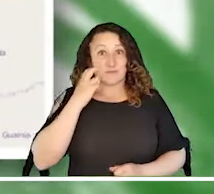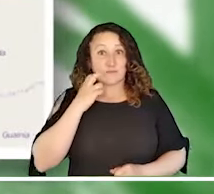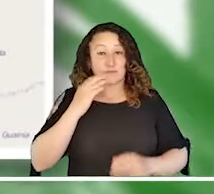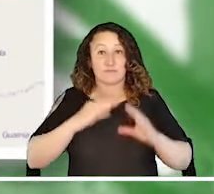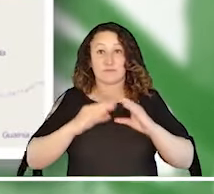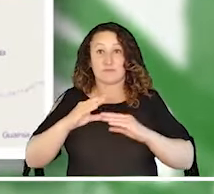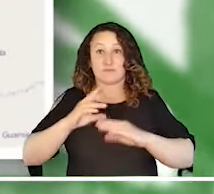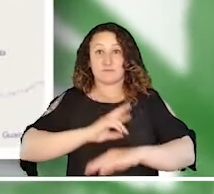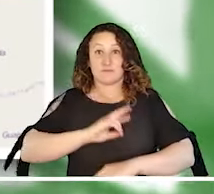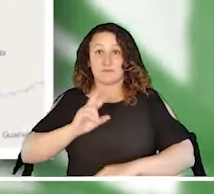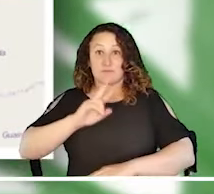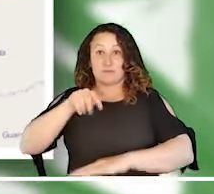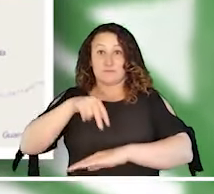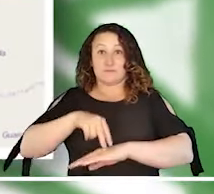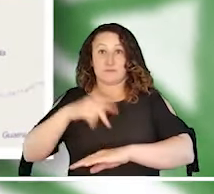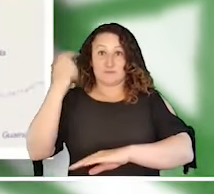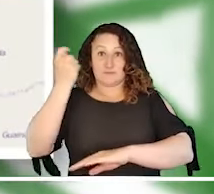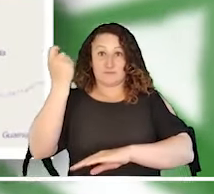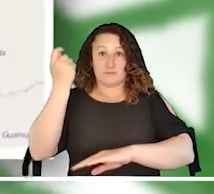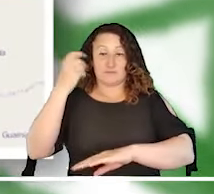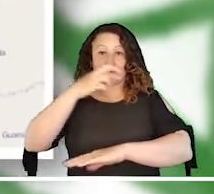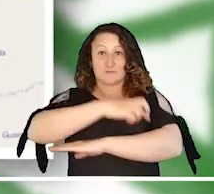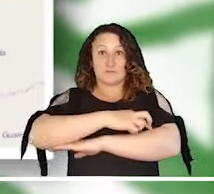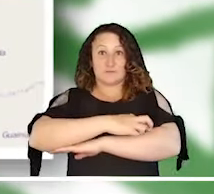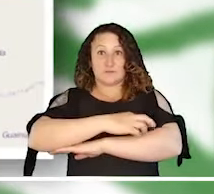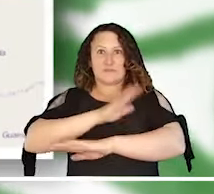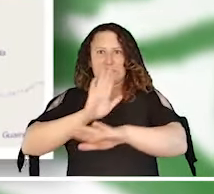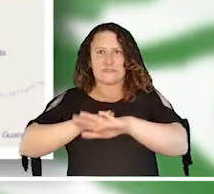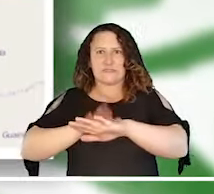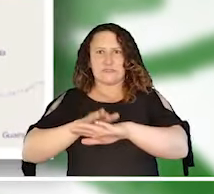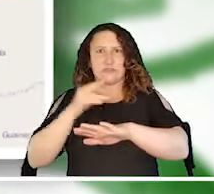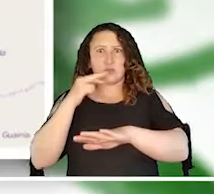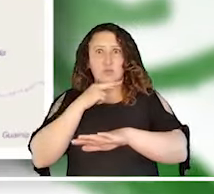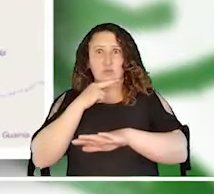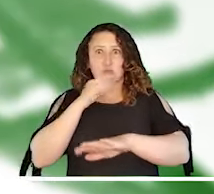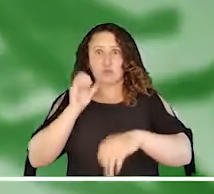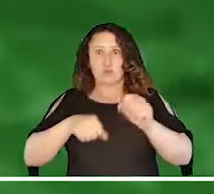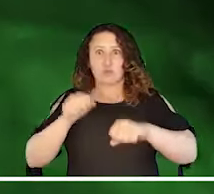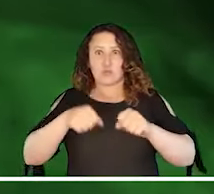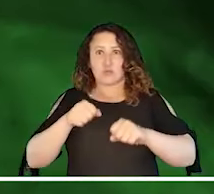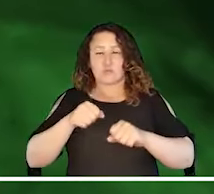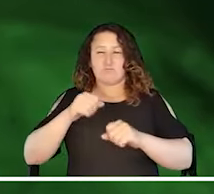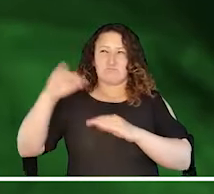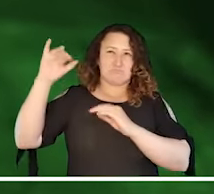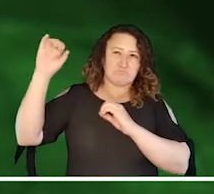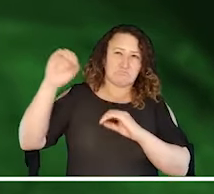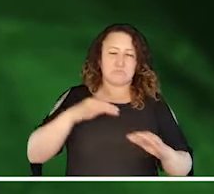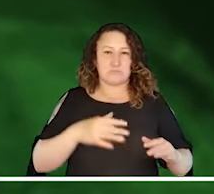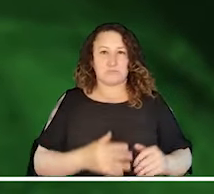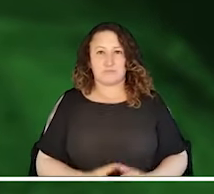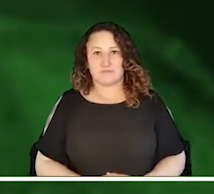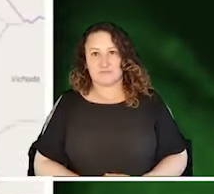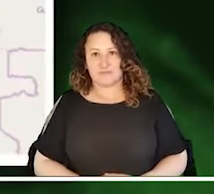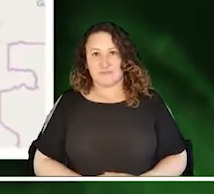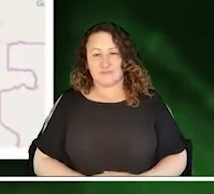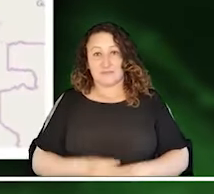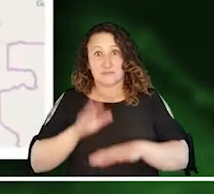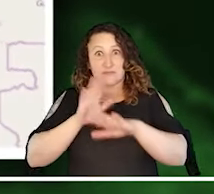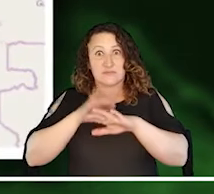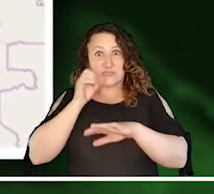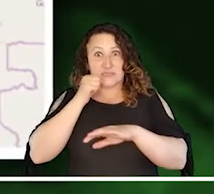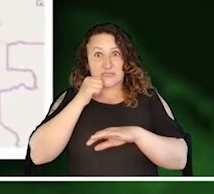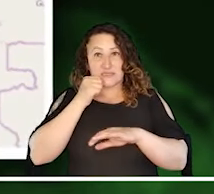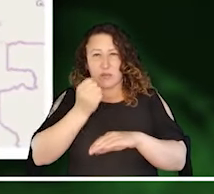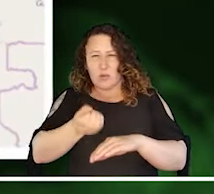Casanare y Bichada. En Chocó, Cauca, Valle del Cauca, Nariño, Meta y Putumayo, se emite alerta roja por